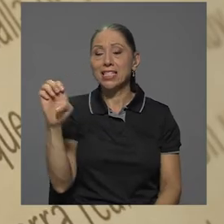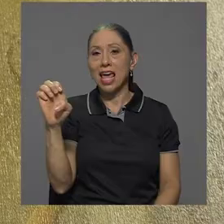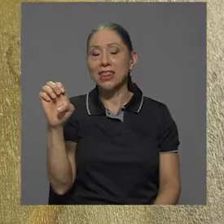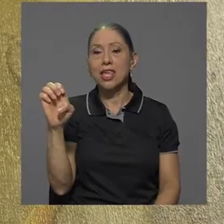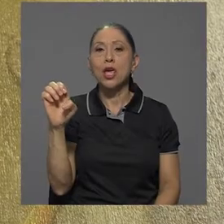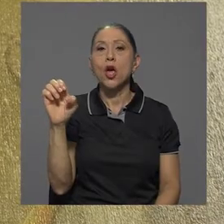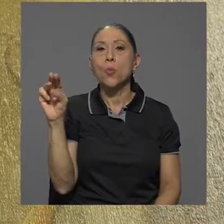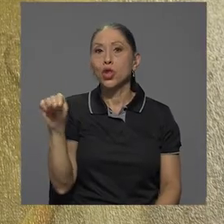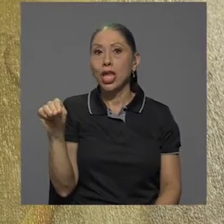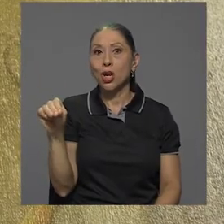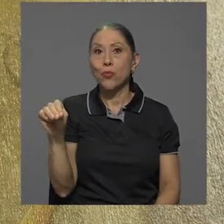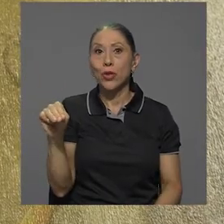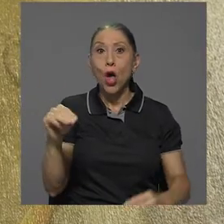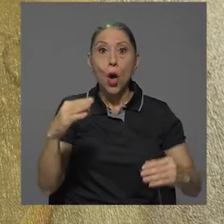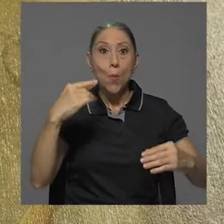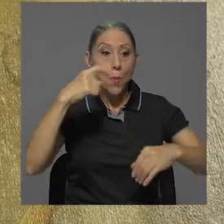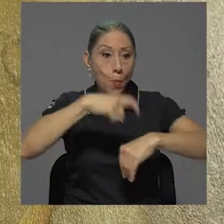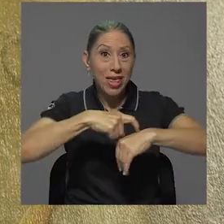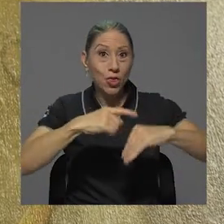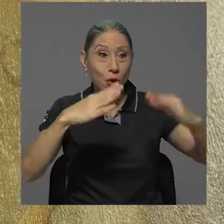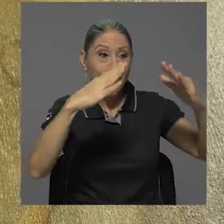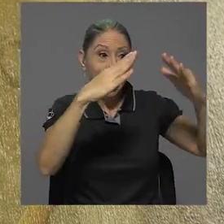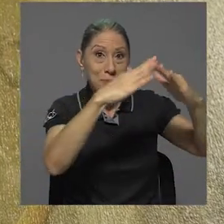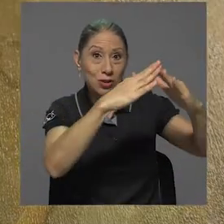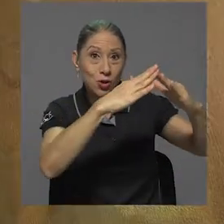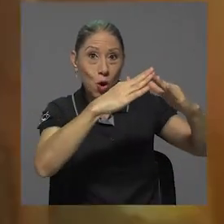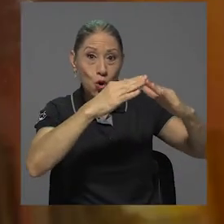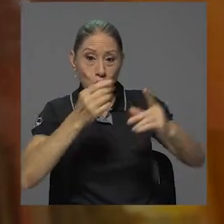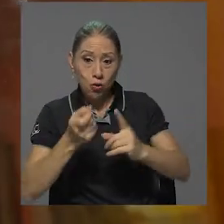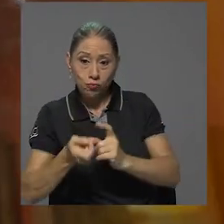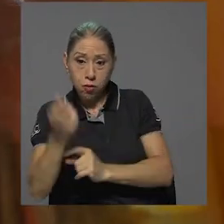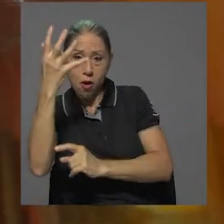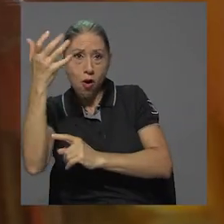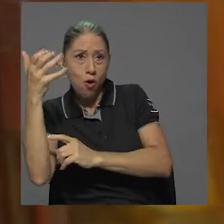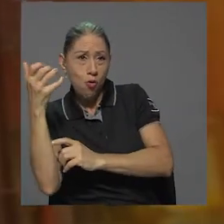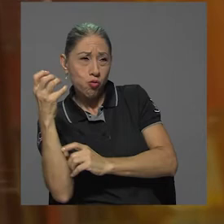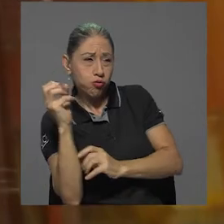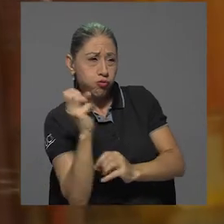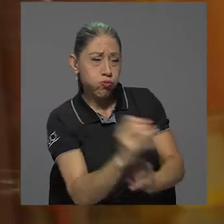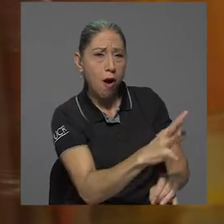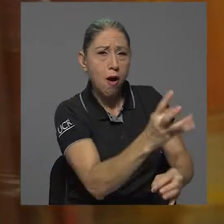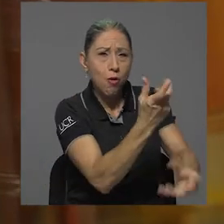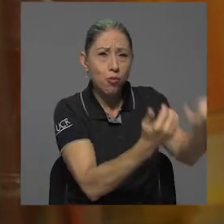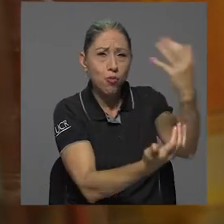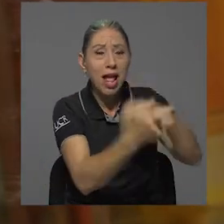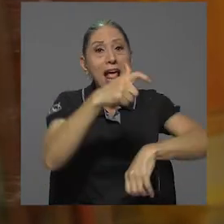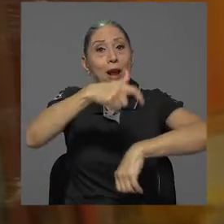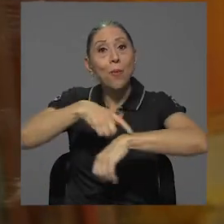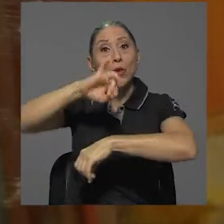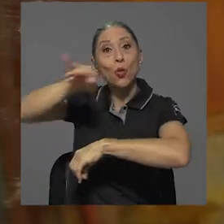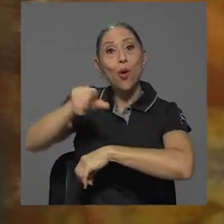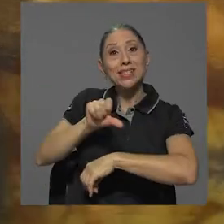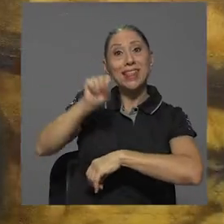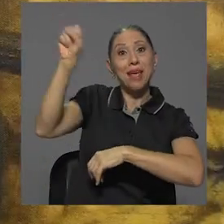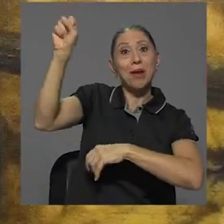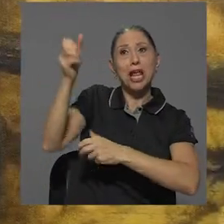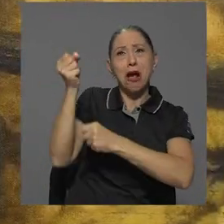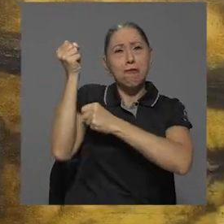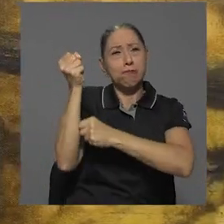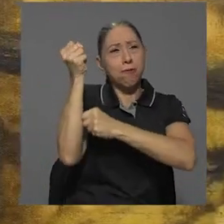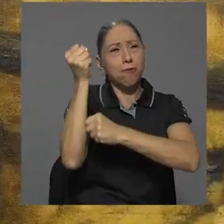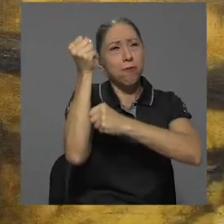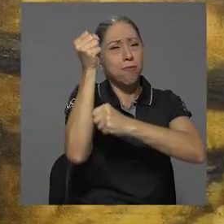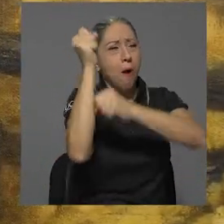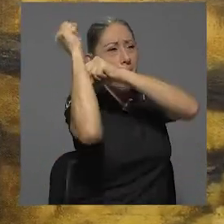mesón es una obra que plasma el momento en que Juan Santamaría incendia el mesón de guerra en la batalla de Rivas. Ahora,